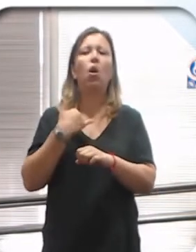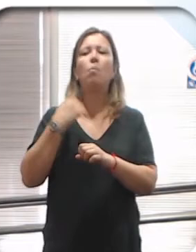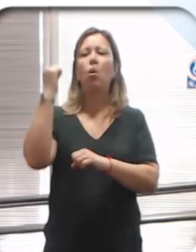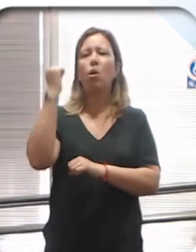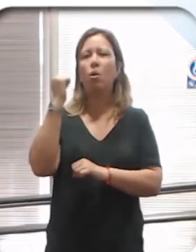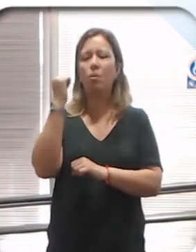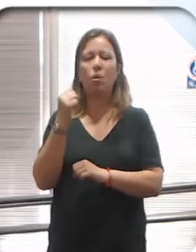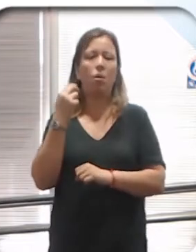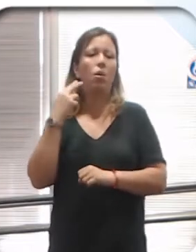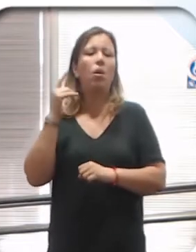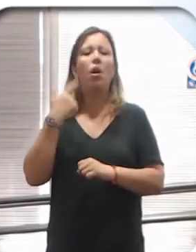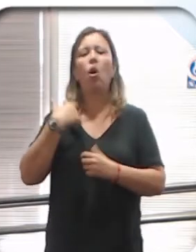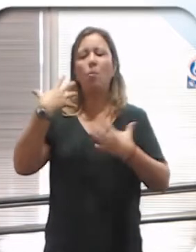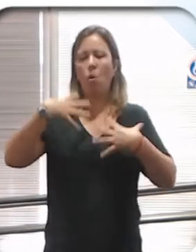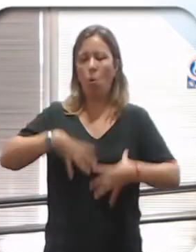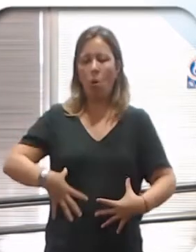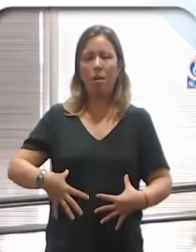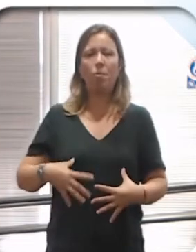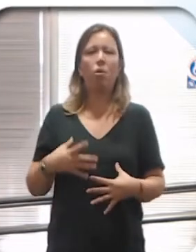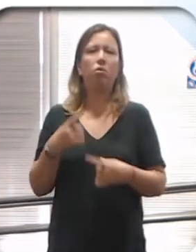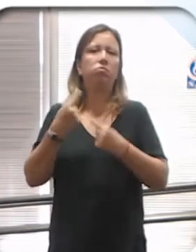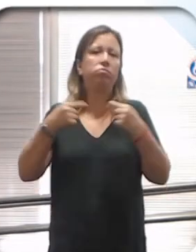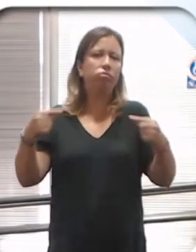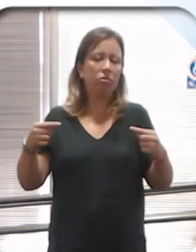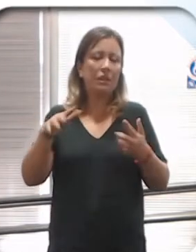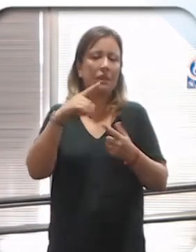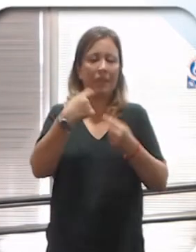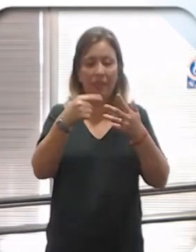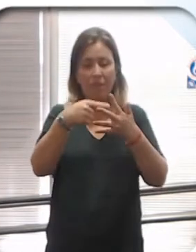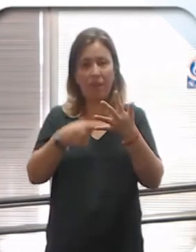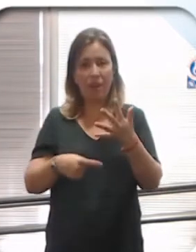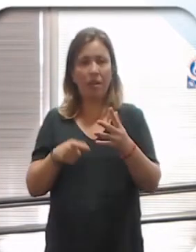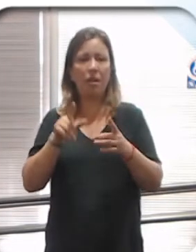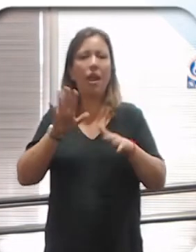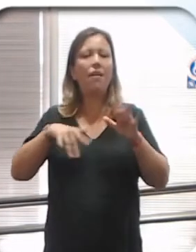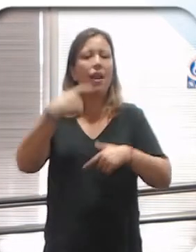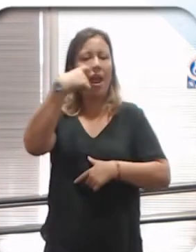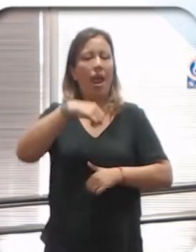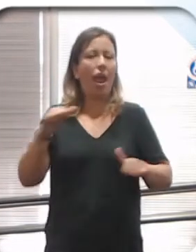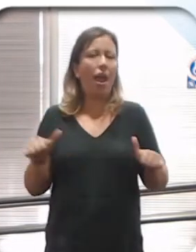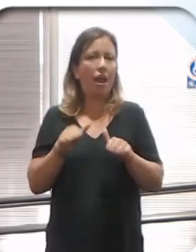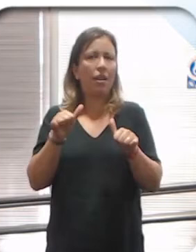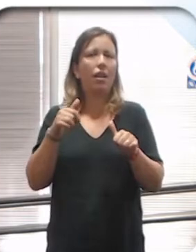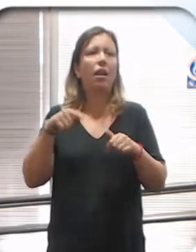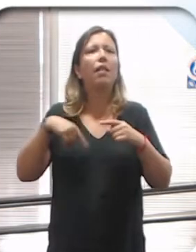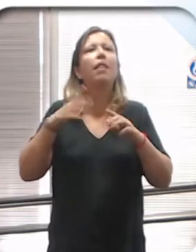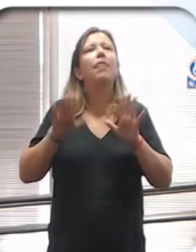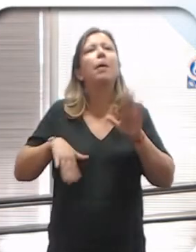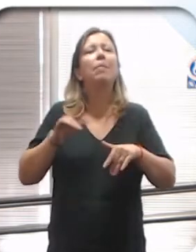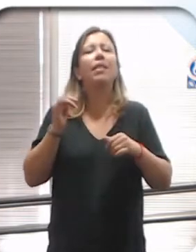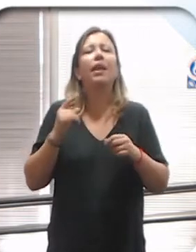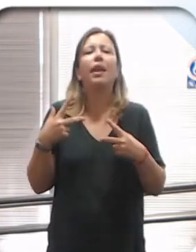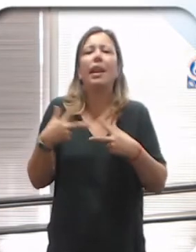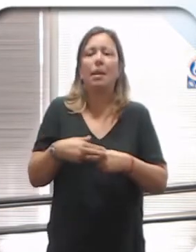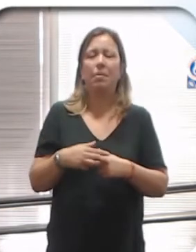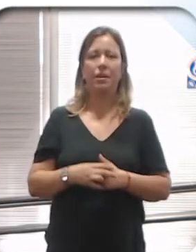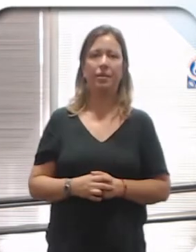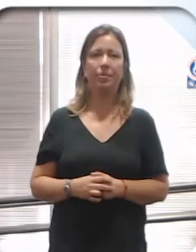locomoción, de la disposición del cuerpo, de la estresa, de situación de una determinada actitud. Y de otras restricciones de la actividad.